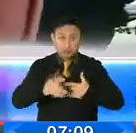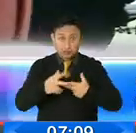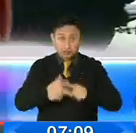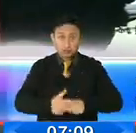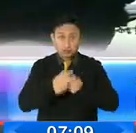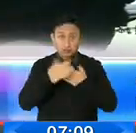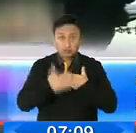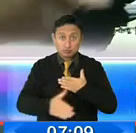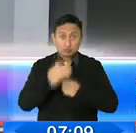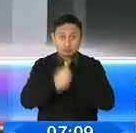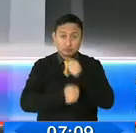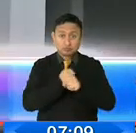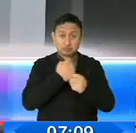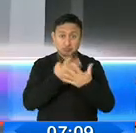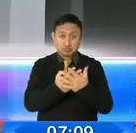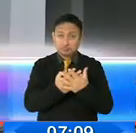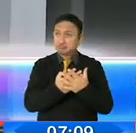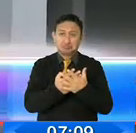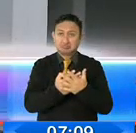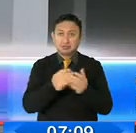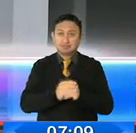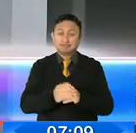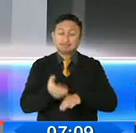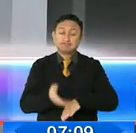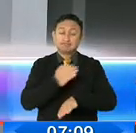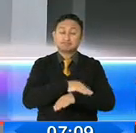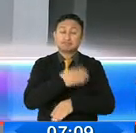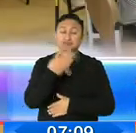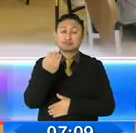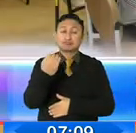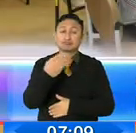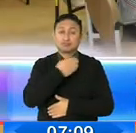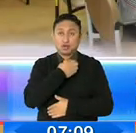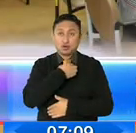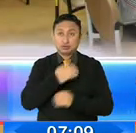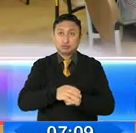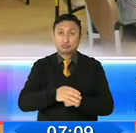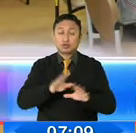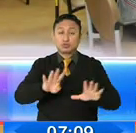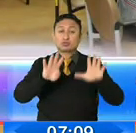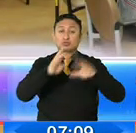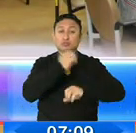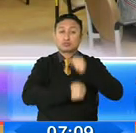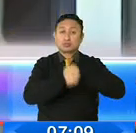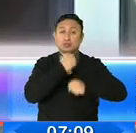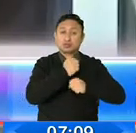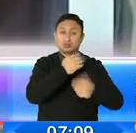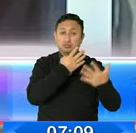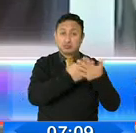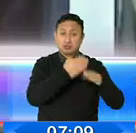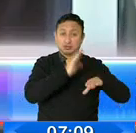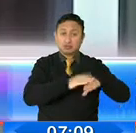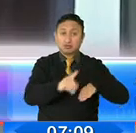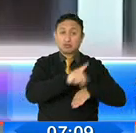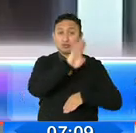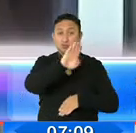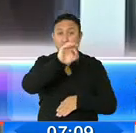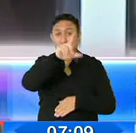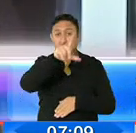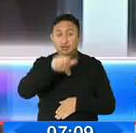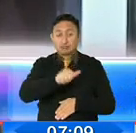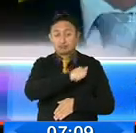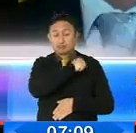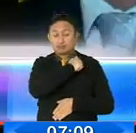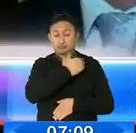El pasado 14 de agosto, la Corte Nacional de Justicia condenó a Romero a nueve años de prisión por el secuestro de Fernando Valda, que ocurrió en 2012,